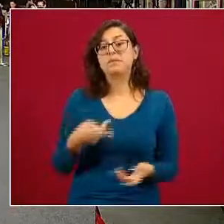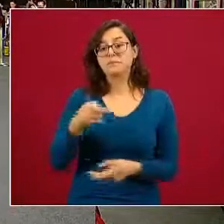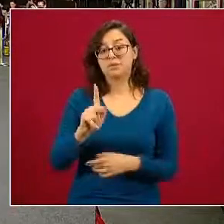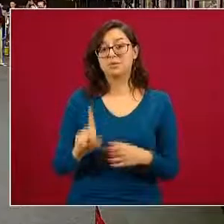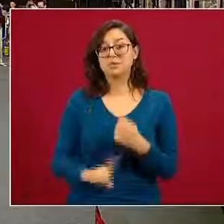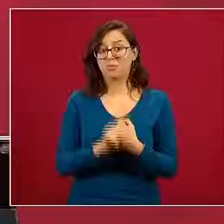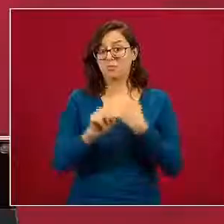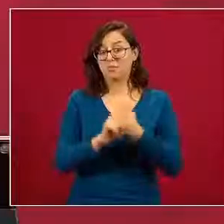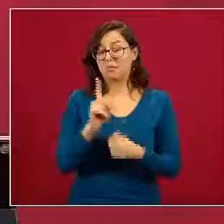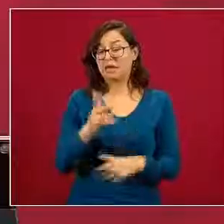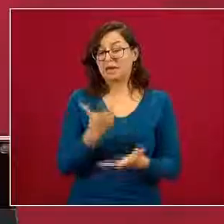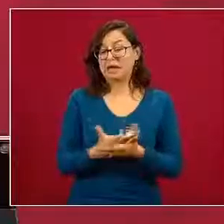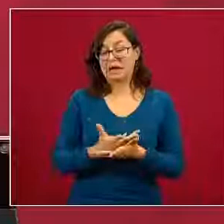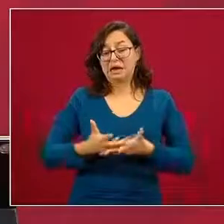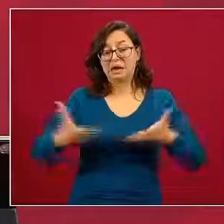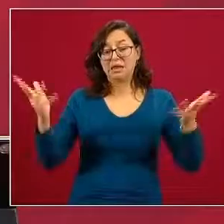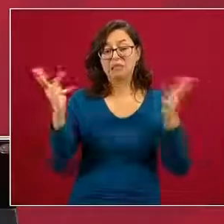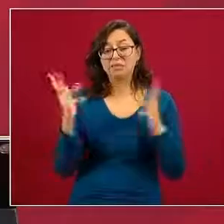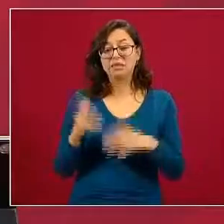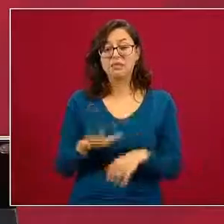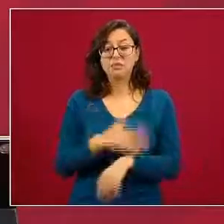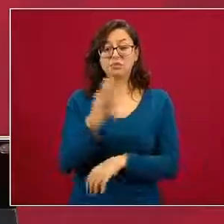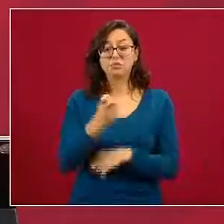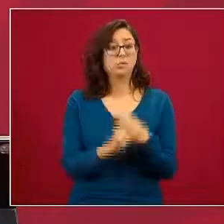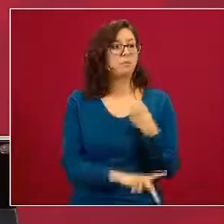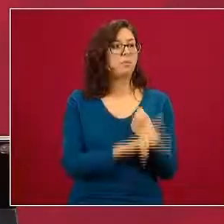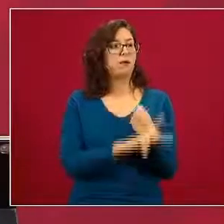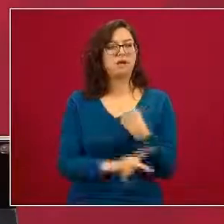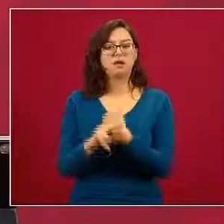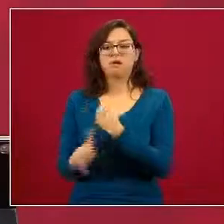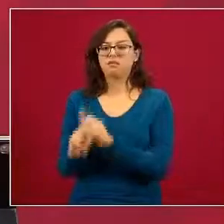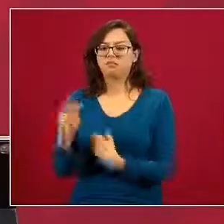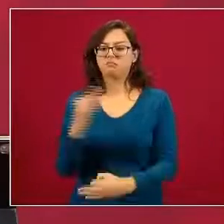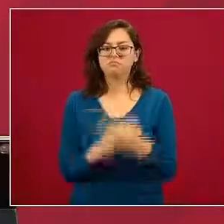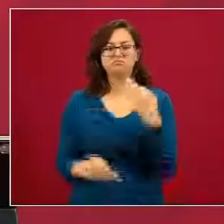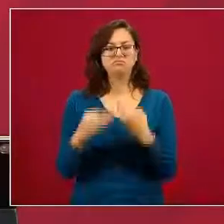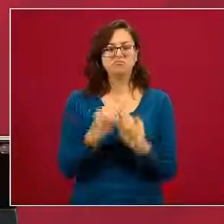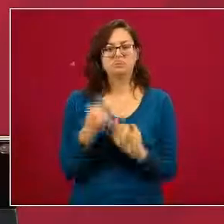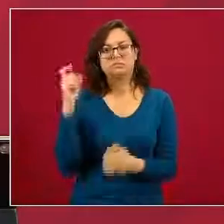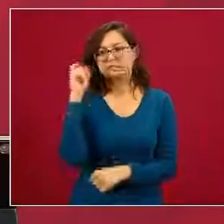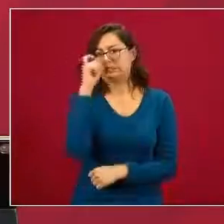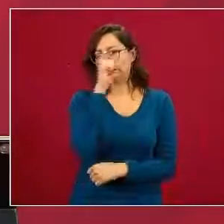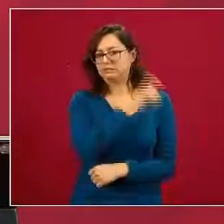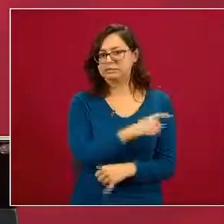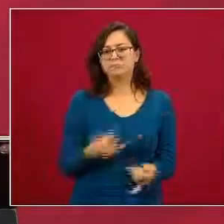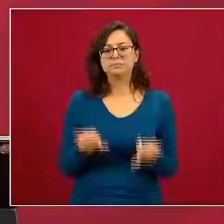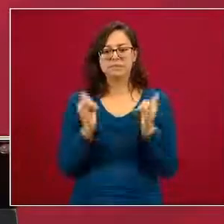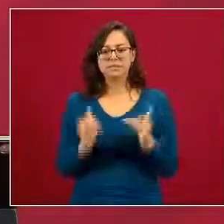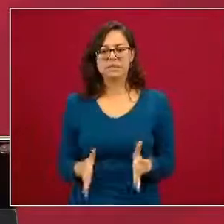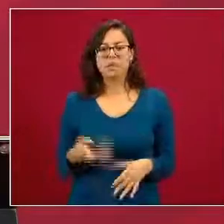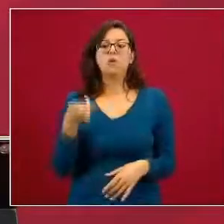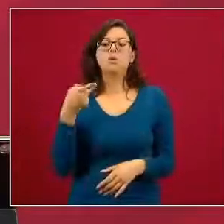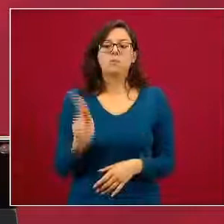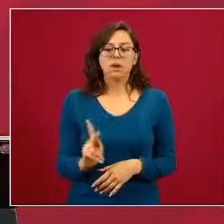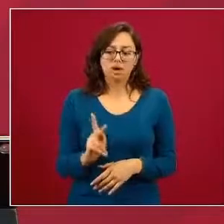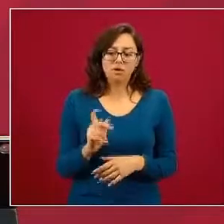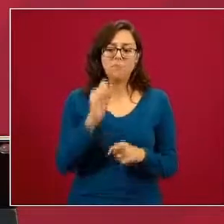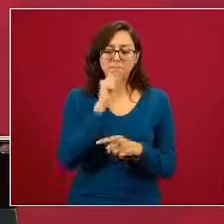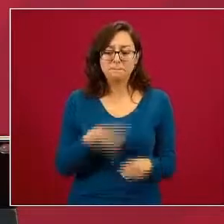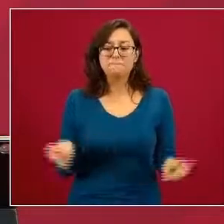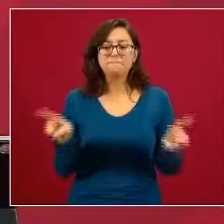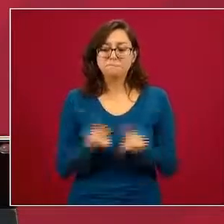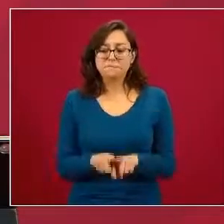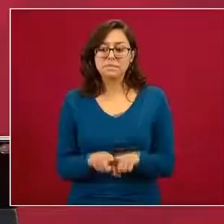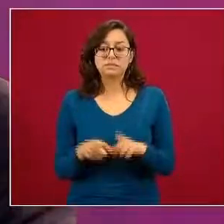pública inmenso para que en todos los países se enfrentan dificultades retos pero que desde luego dado la capacidad